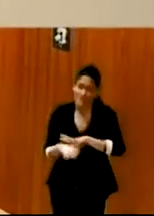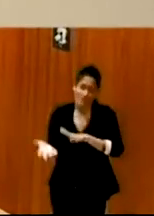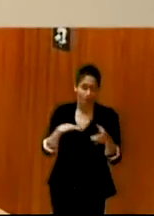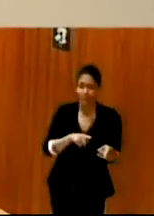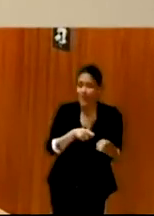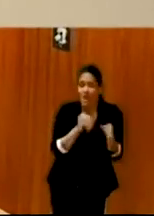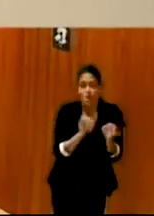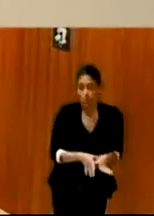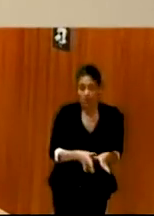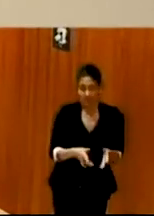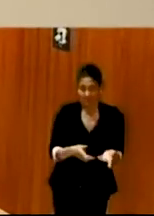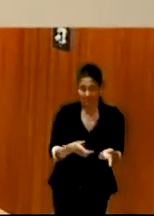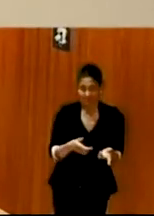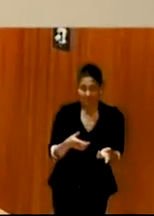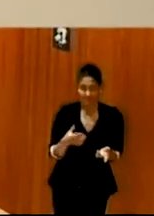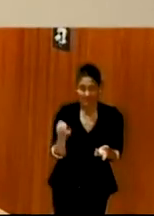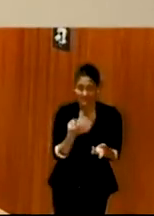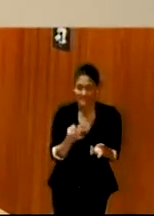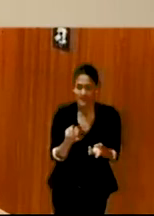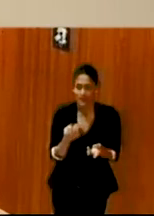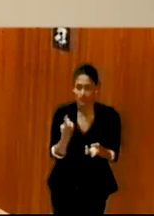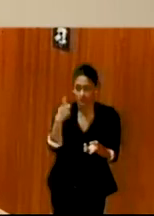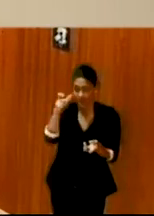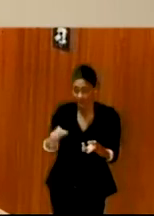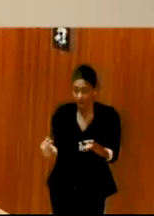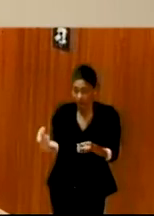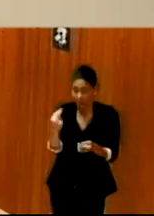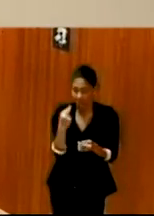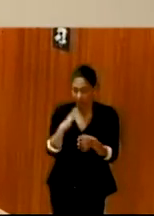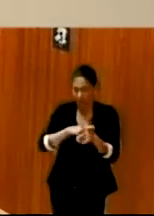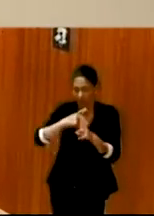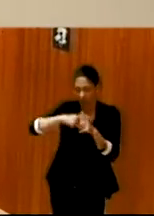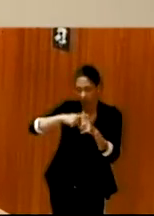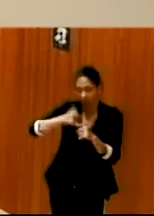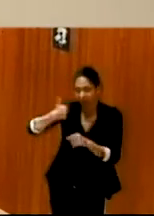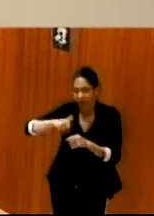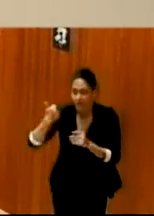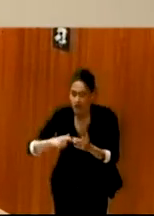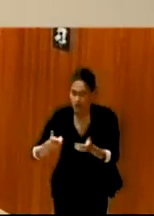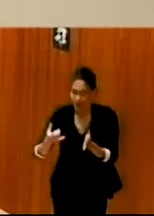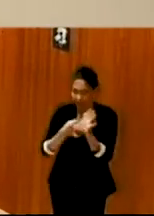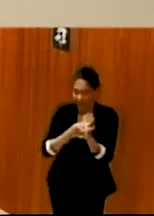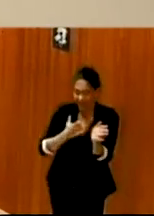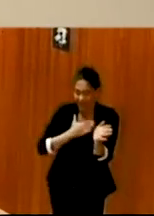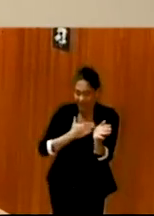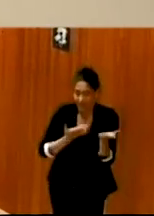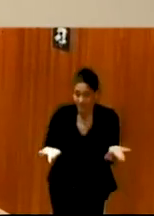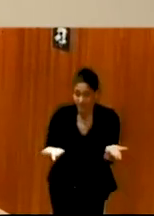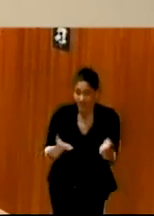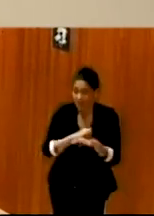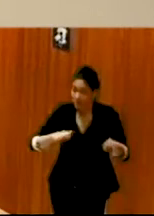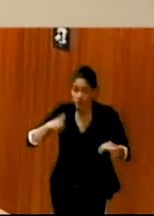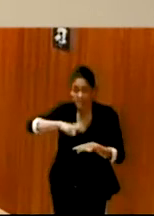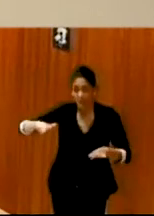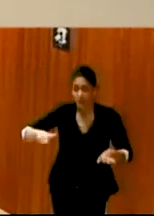Nadie evalúa realmente la calidad. O la mayoría de personas no